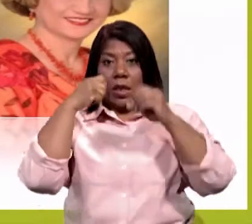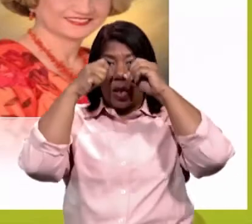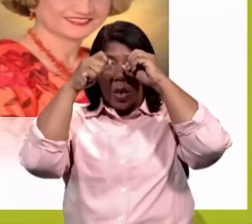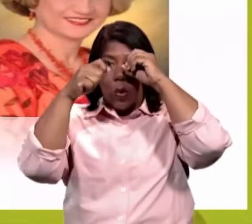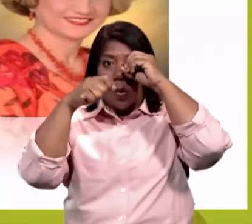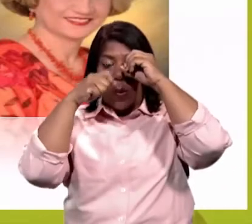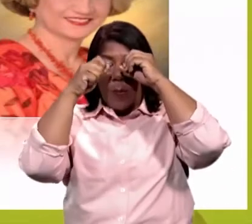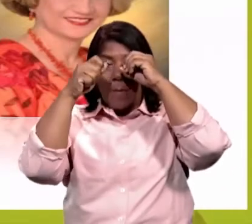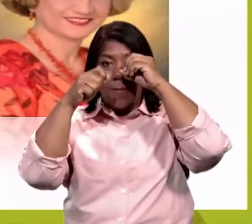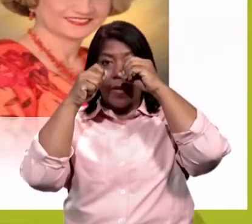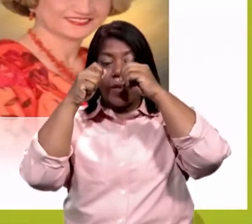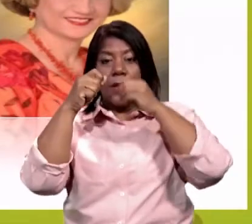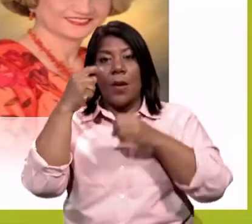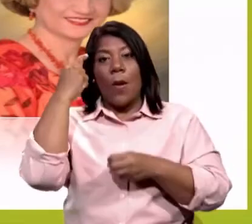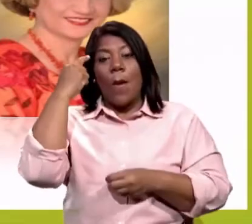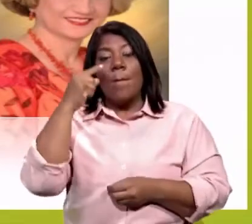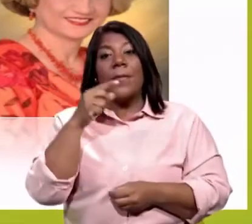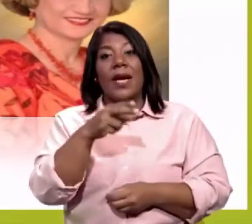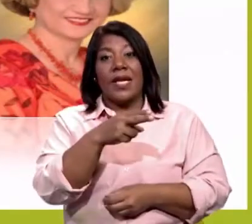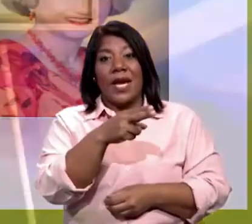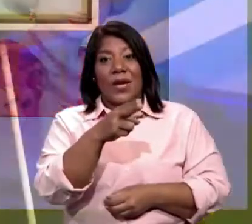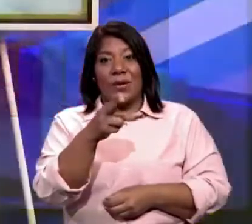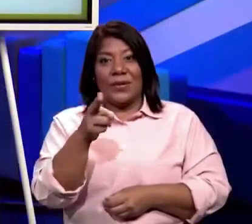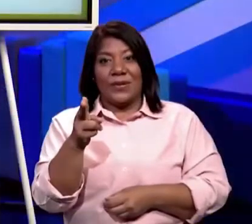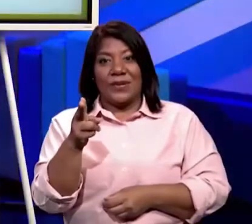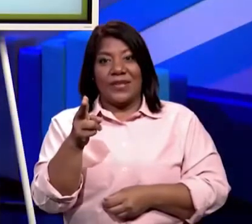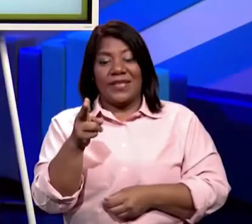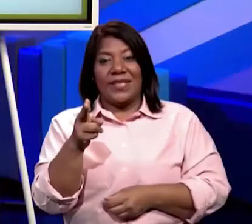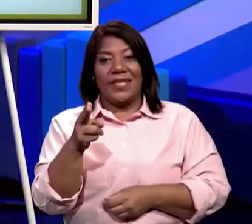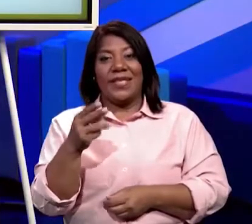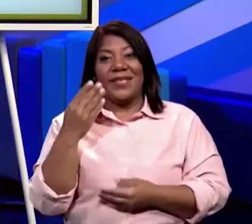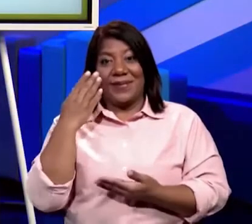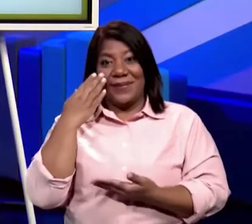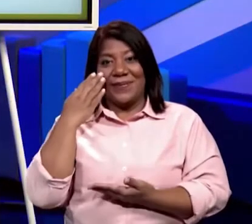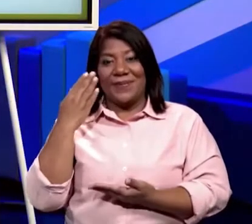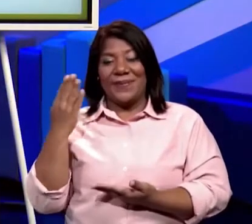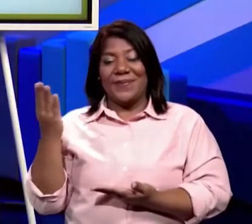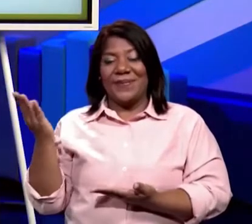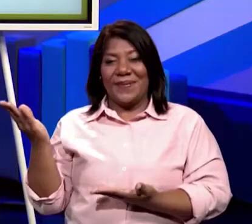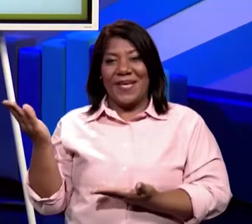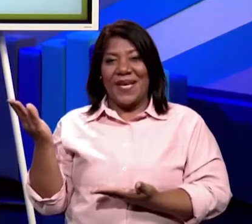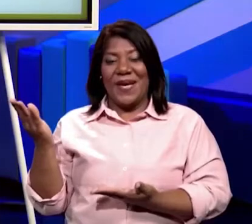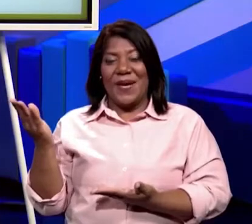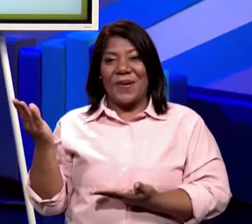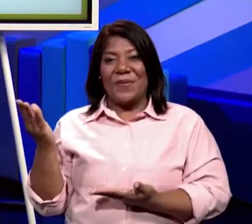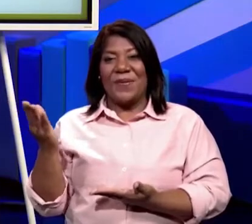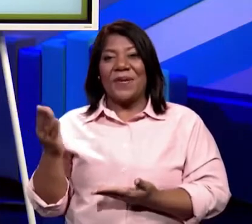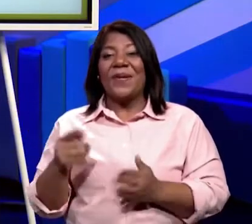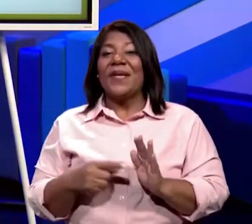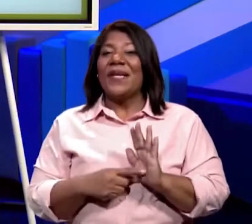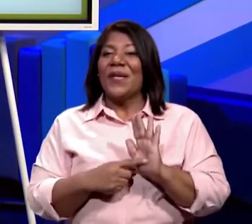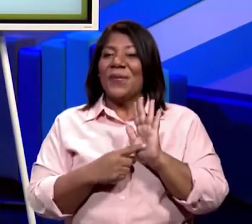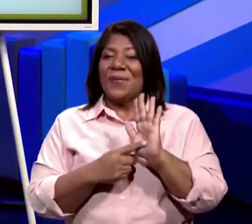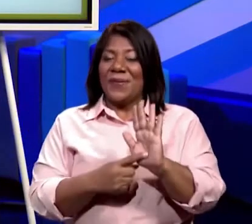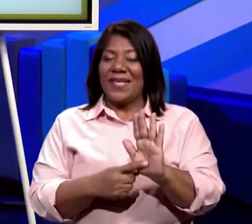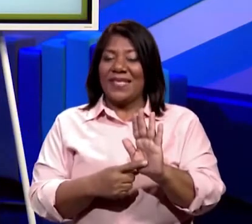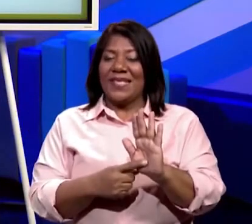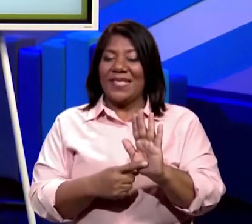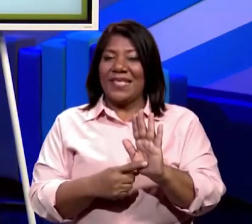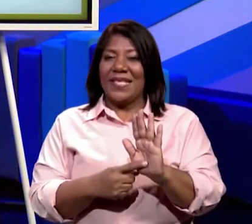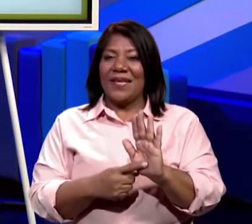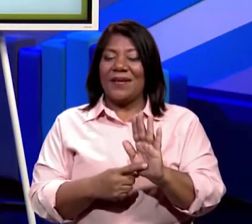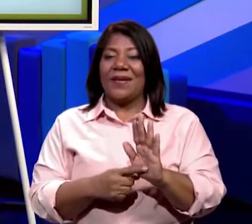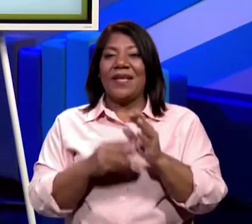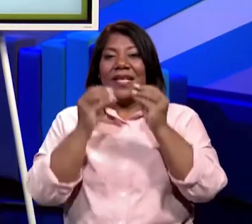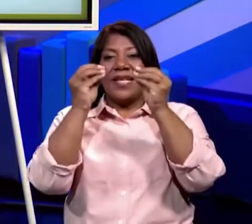hizo un video para cada uno de ustedes. Así que a continuación, el video de nuestra hermosa